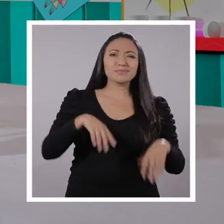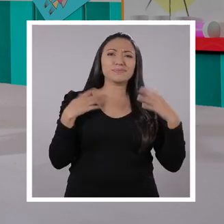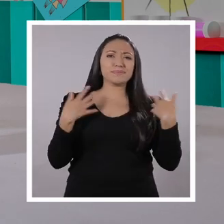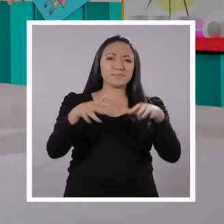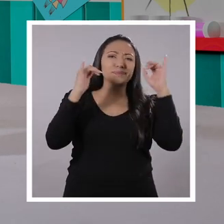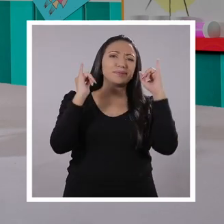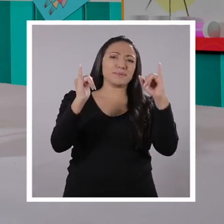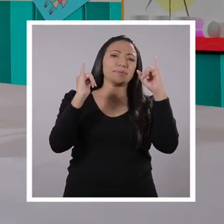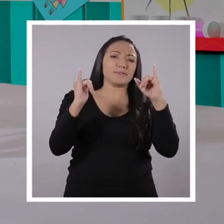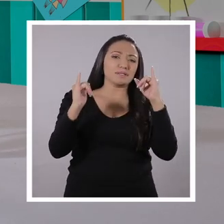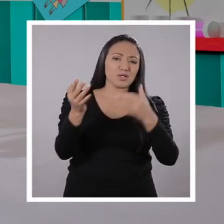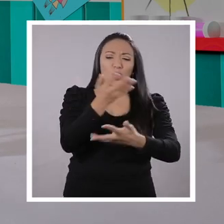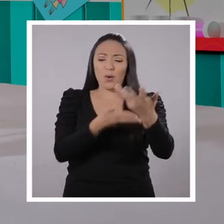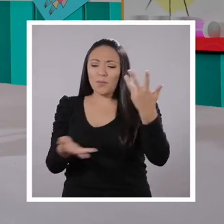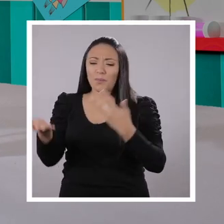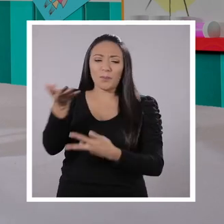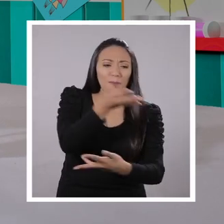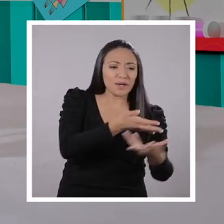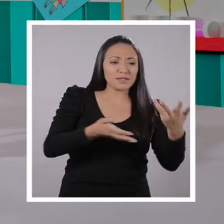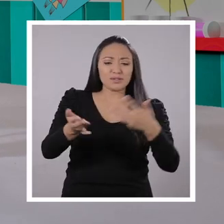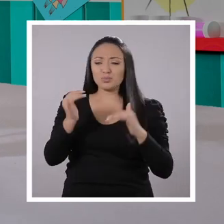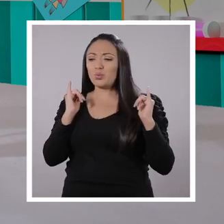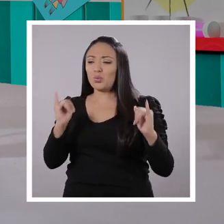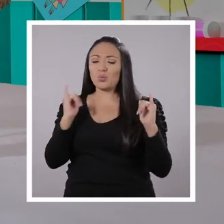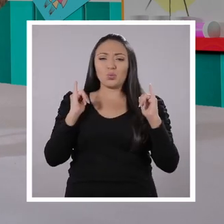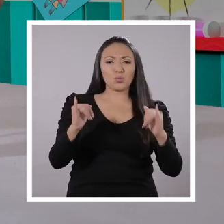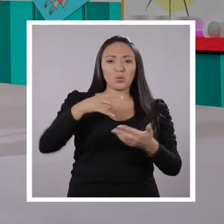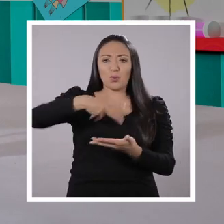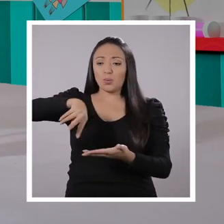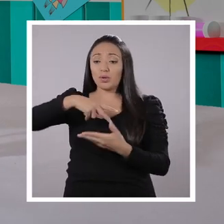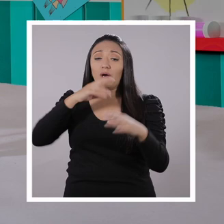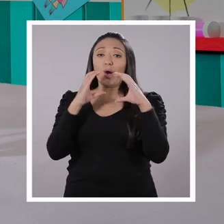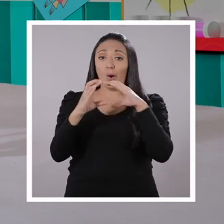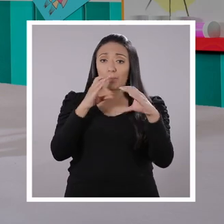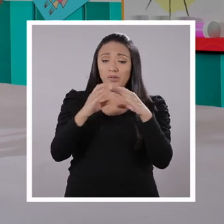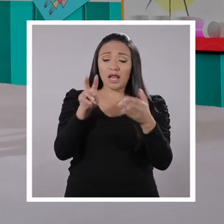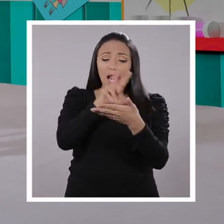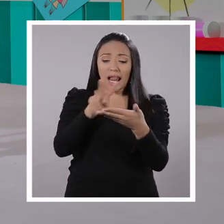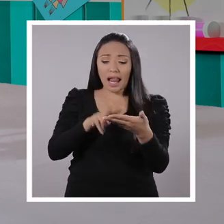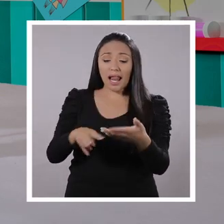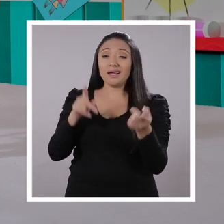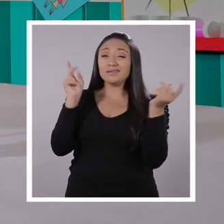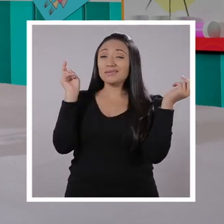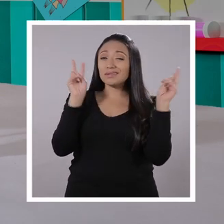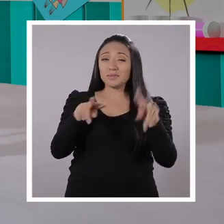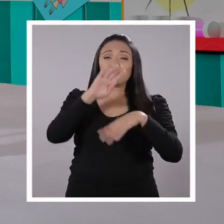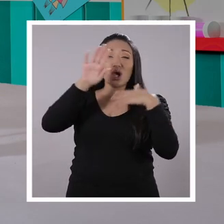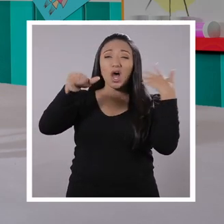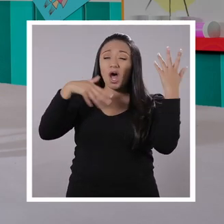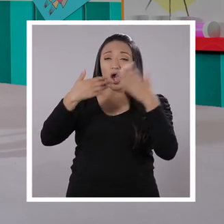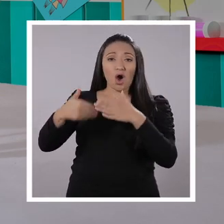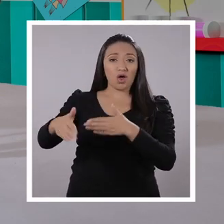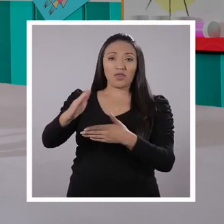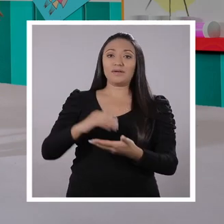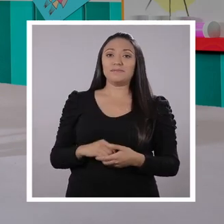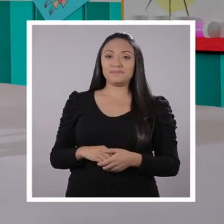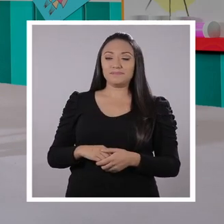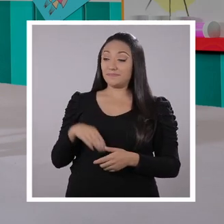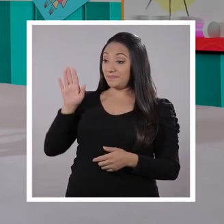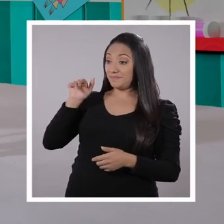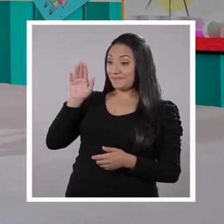montón. Compartimos, pasamos juntos, jugamos, celebramos, bailamos, conversamos, leemos, hacemos de todo. ¡Profe!